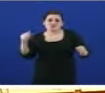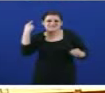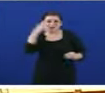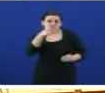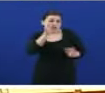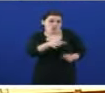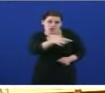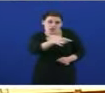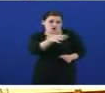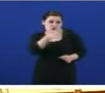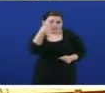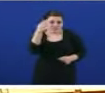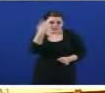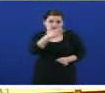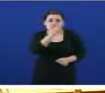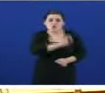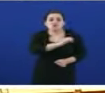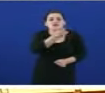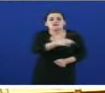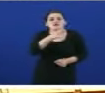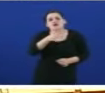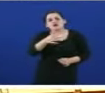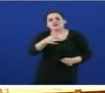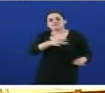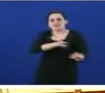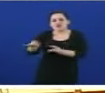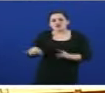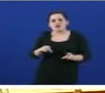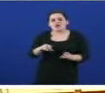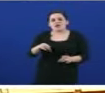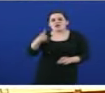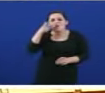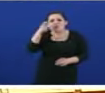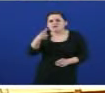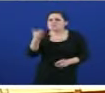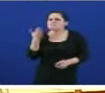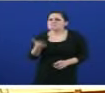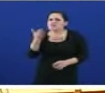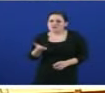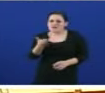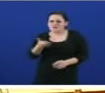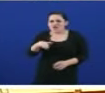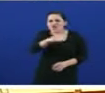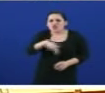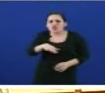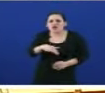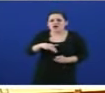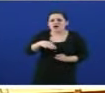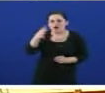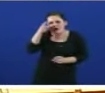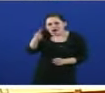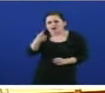diversificar economicamente o medio rural para equilibrar territorialmente o país. Pero mire, no ano 2009 vostedes non